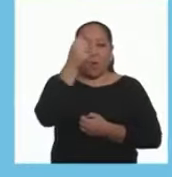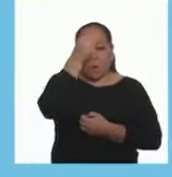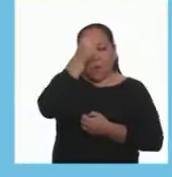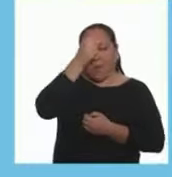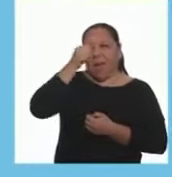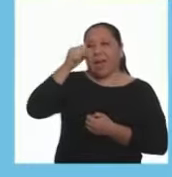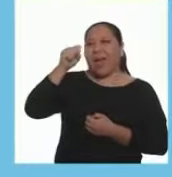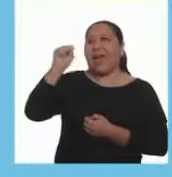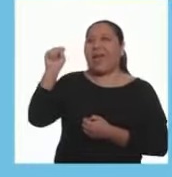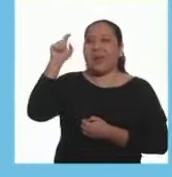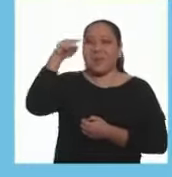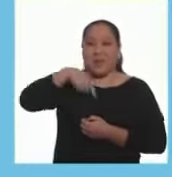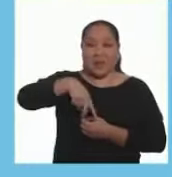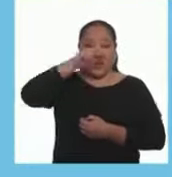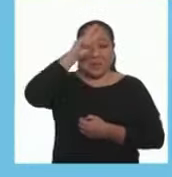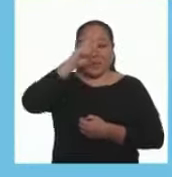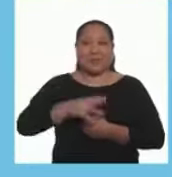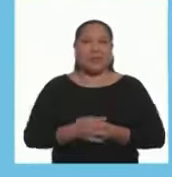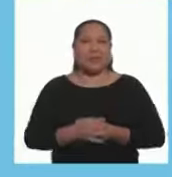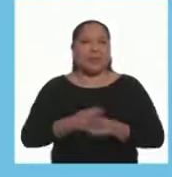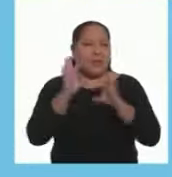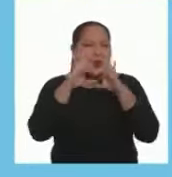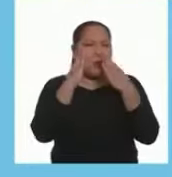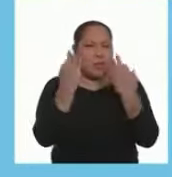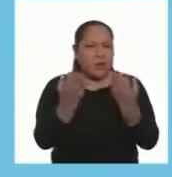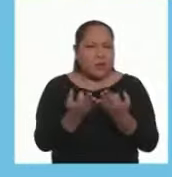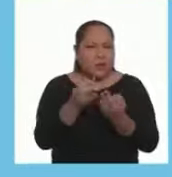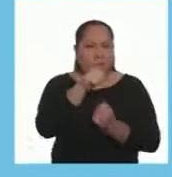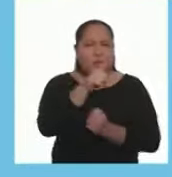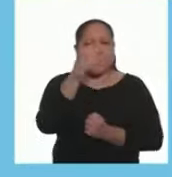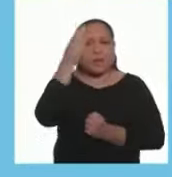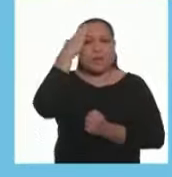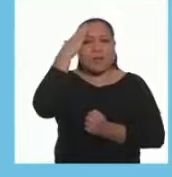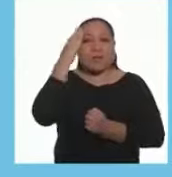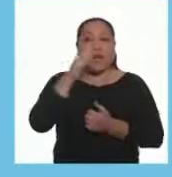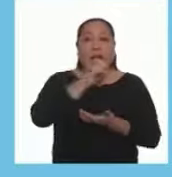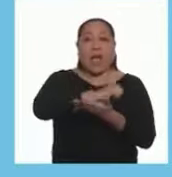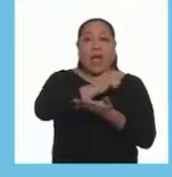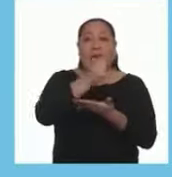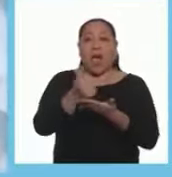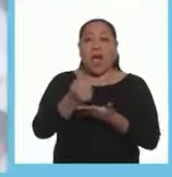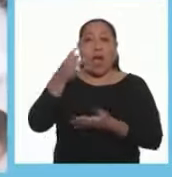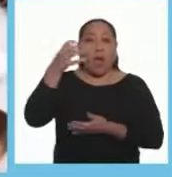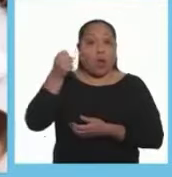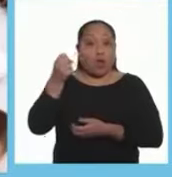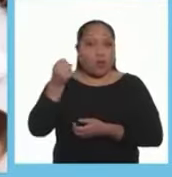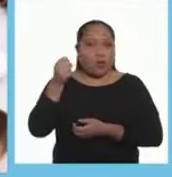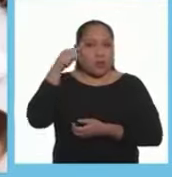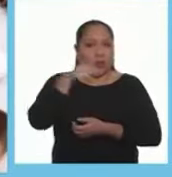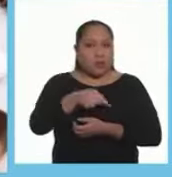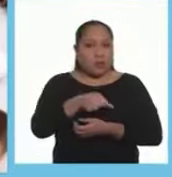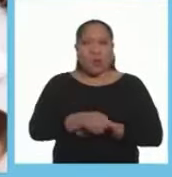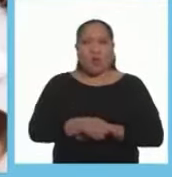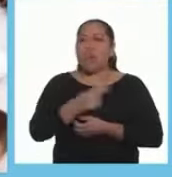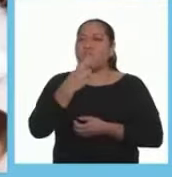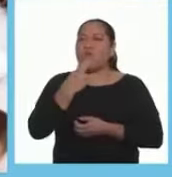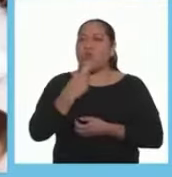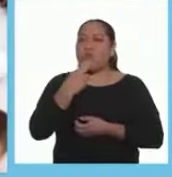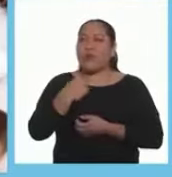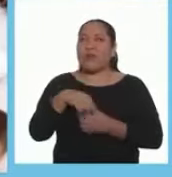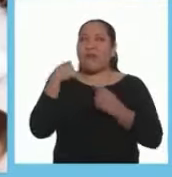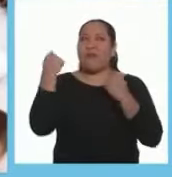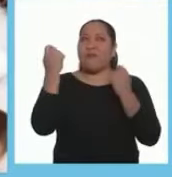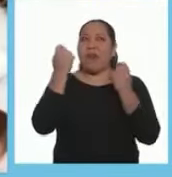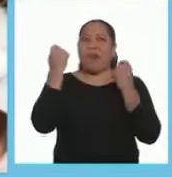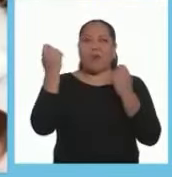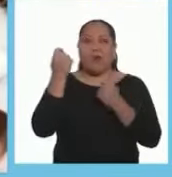aprendizaje Un viaje por el Perú Familias, ¿sabían que el arroz con leche es uno de